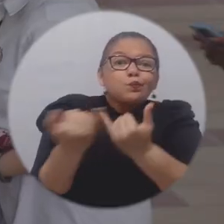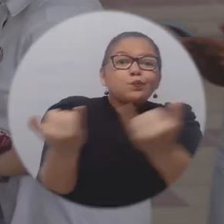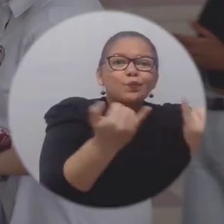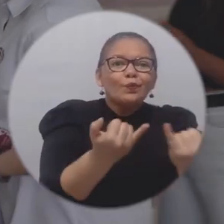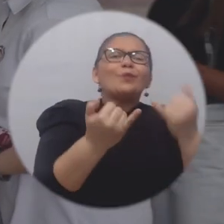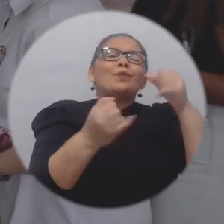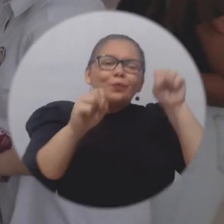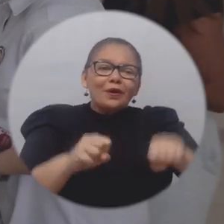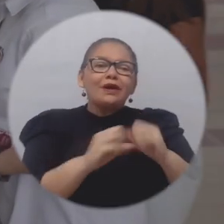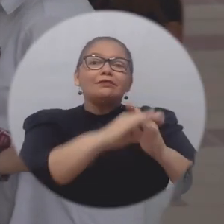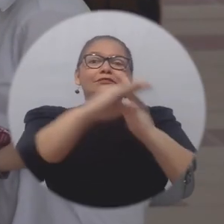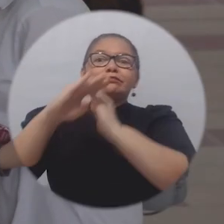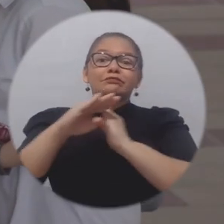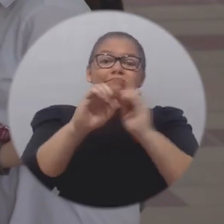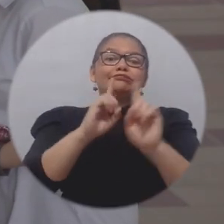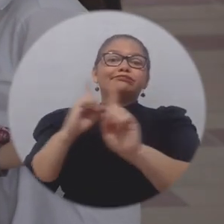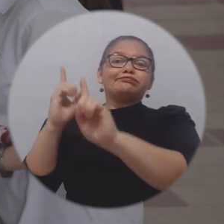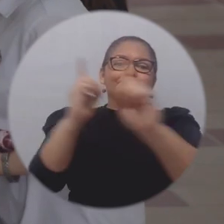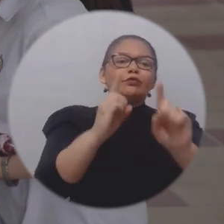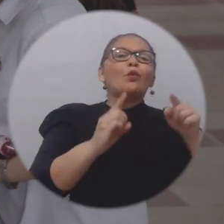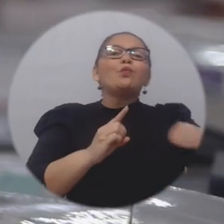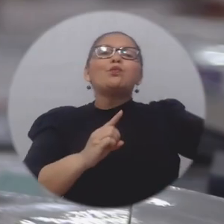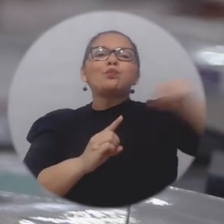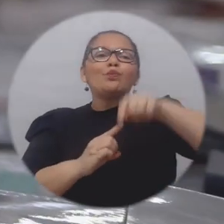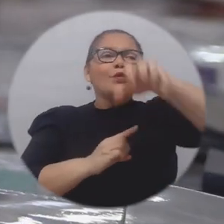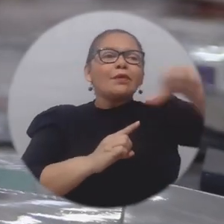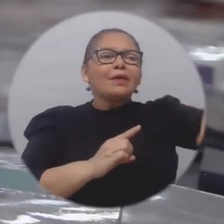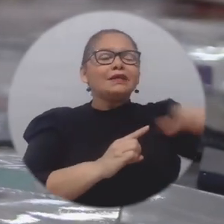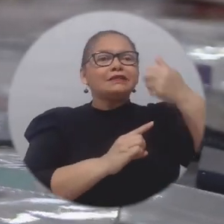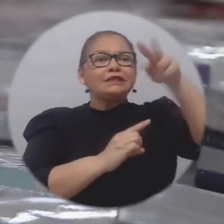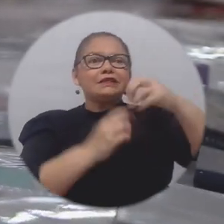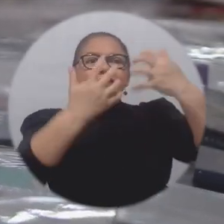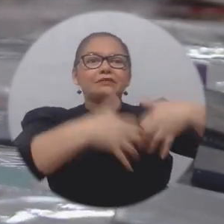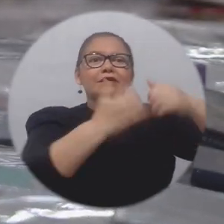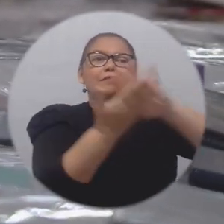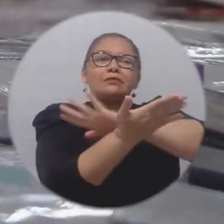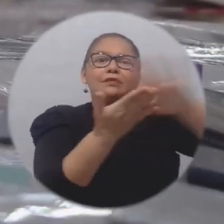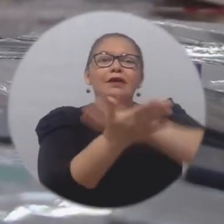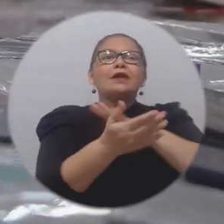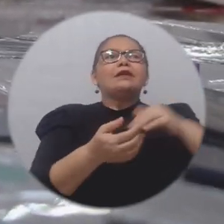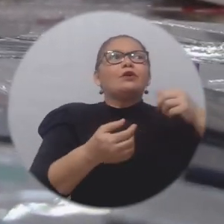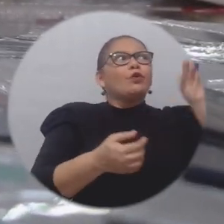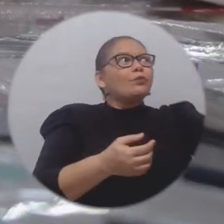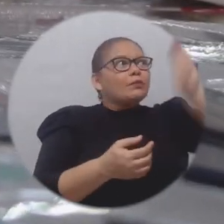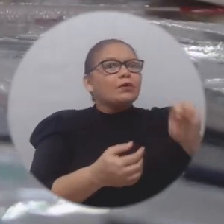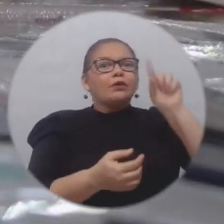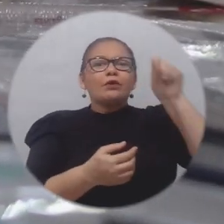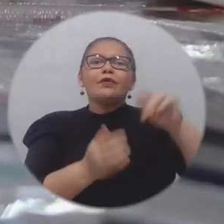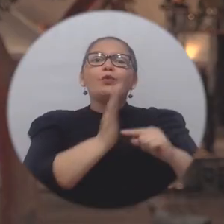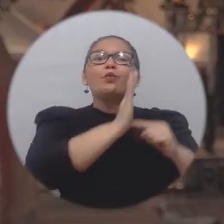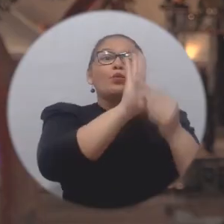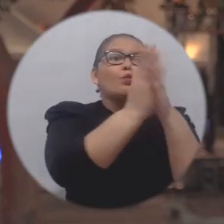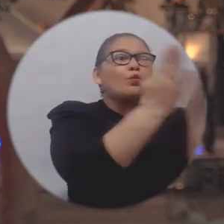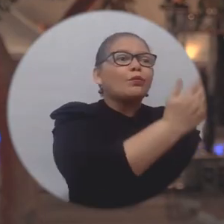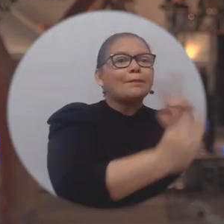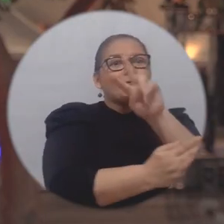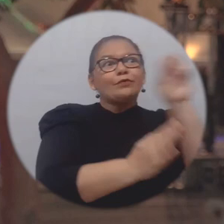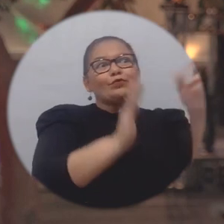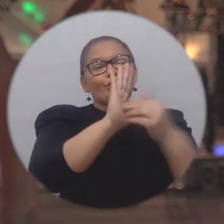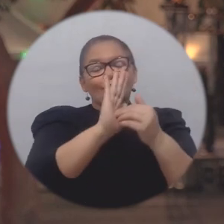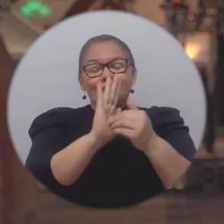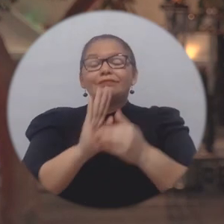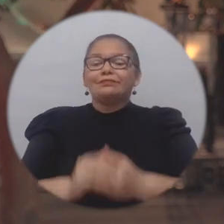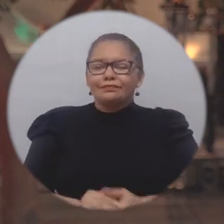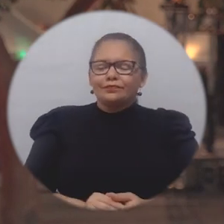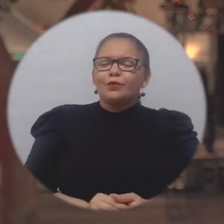retorno seguro, logran reunirse 17 editoriales y 11 países que presentan al público 22.000 obras. Lo que está haciendo la